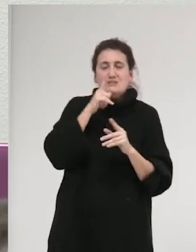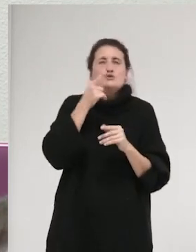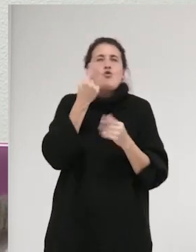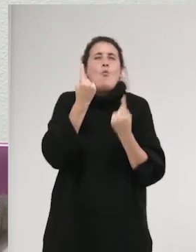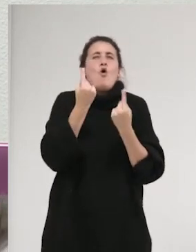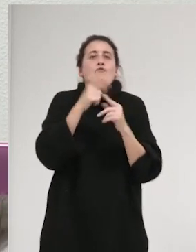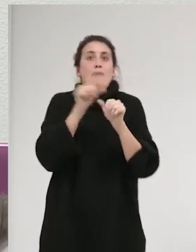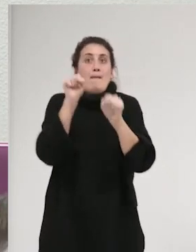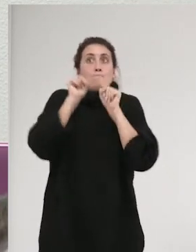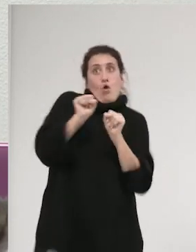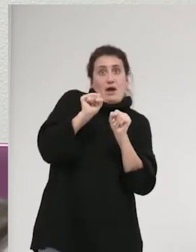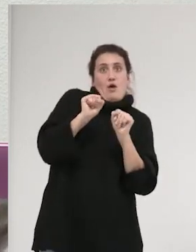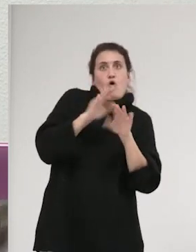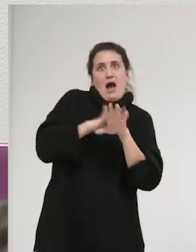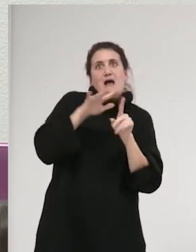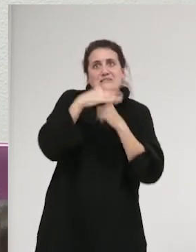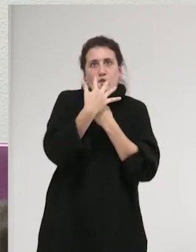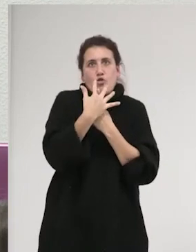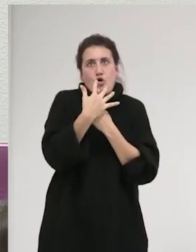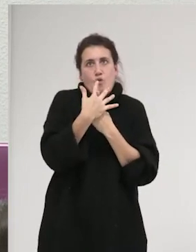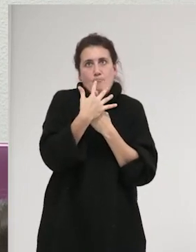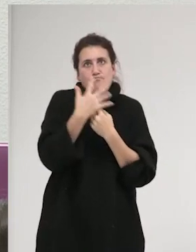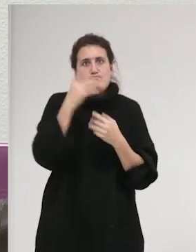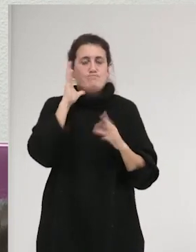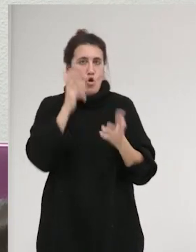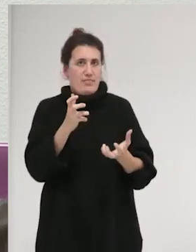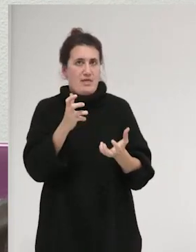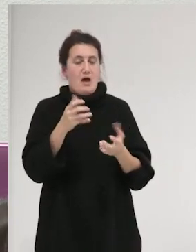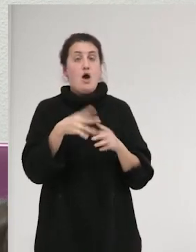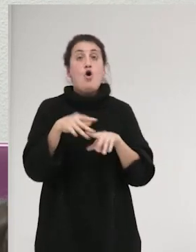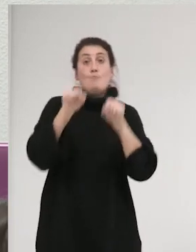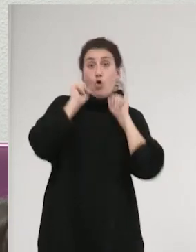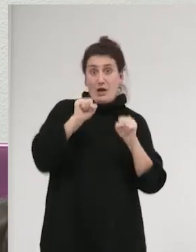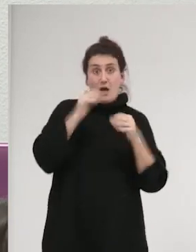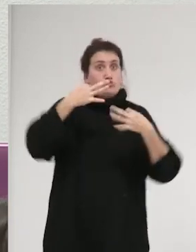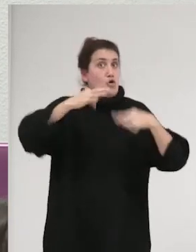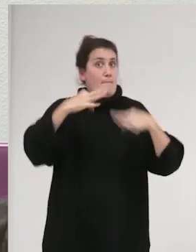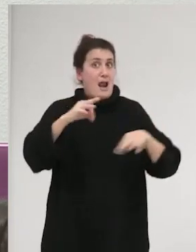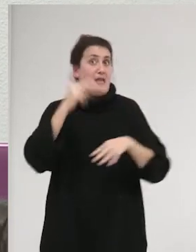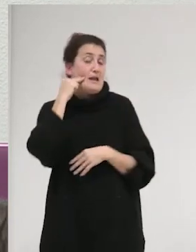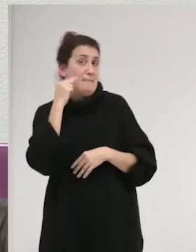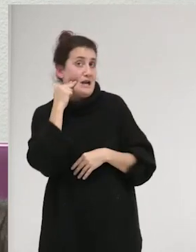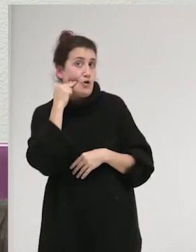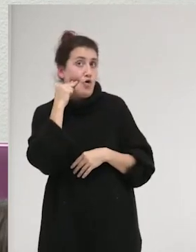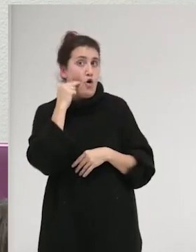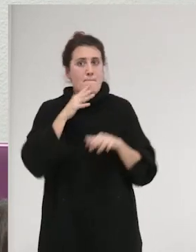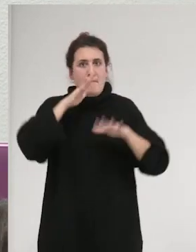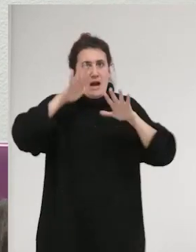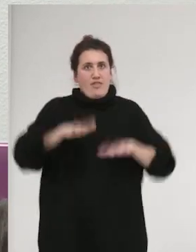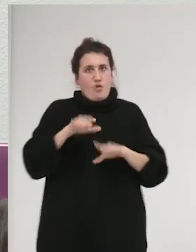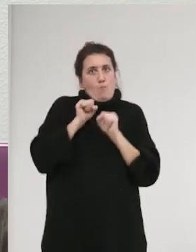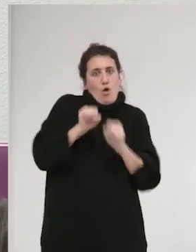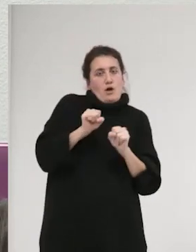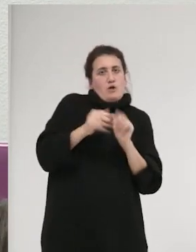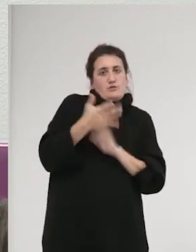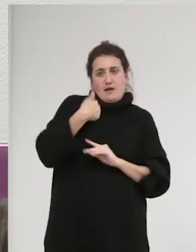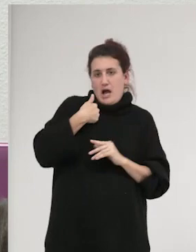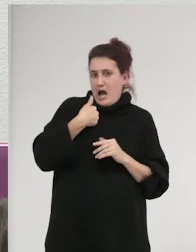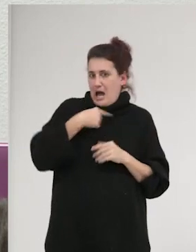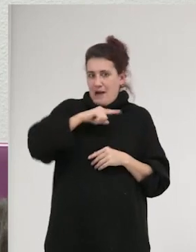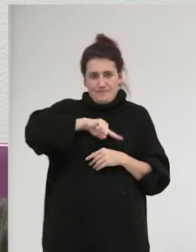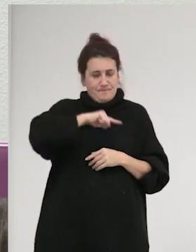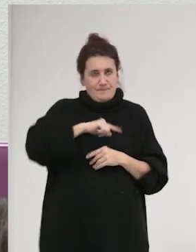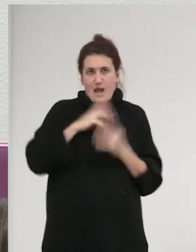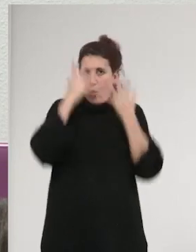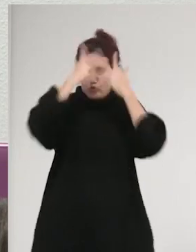ante una situación de violencia. ¿Qué dicen? El bloqueo es normal ante el pánico, la paralización y el bloqueo son reacciones automáticas